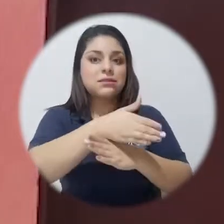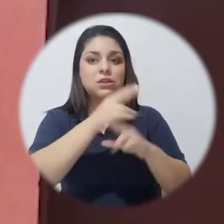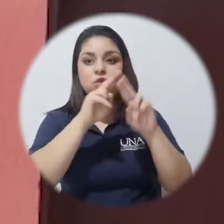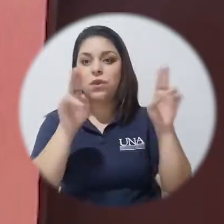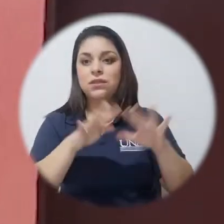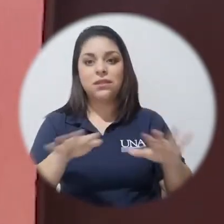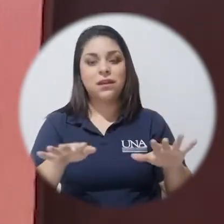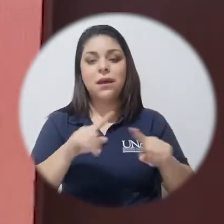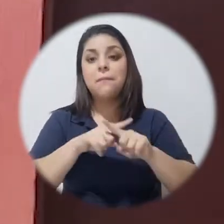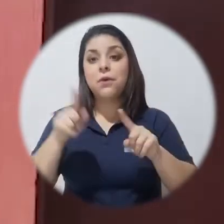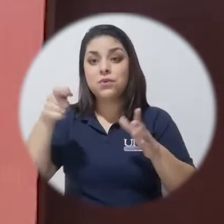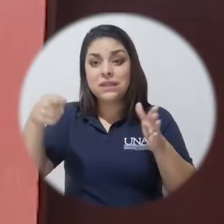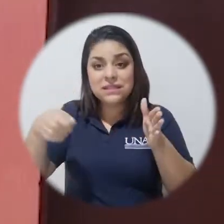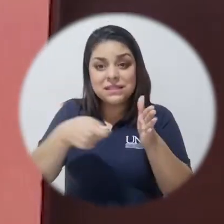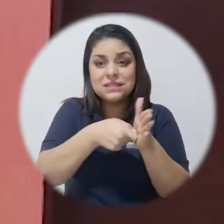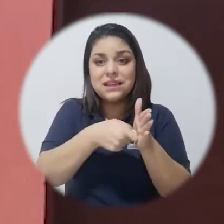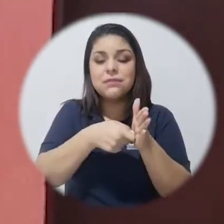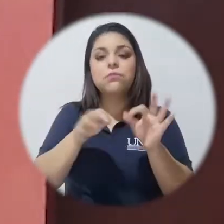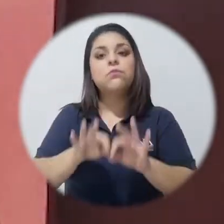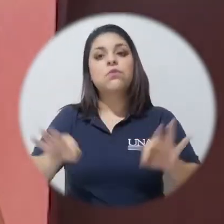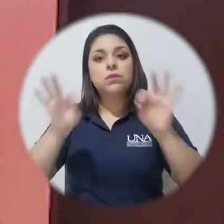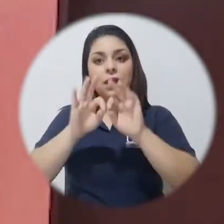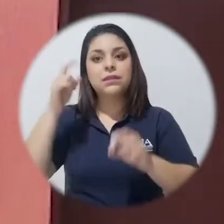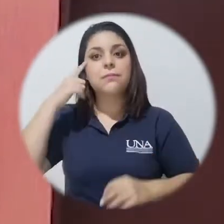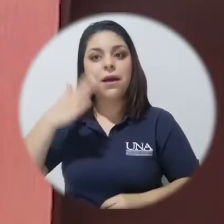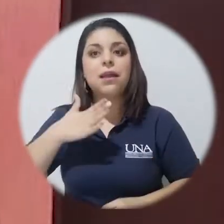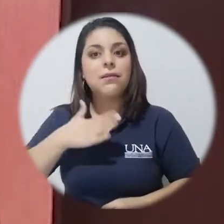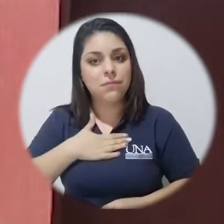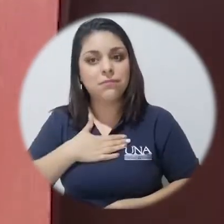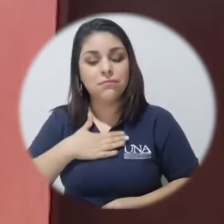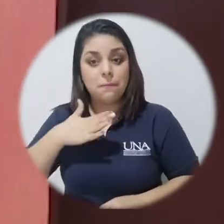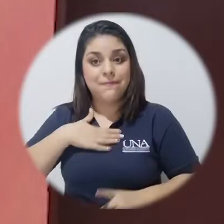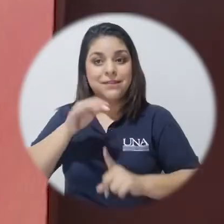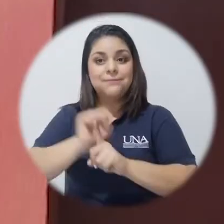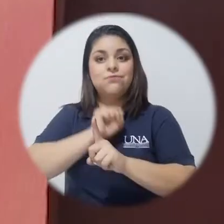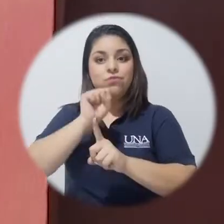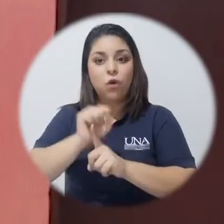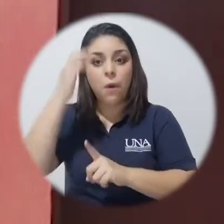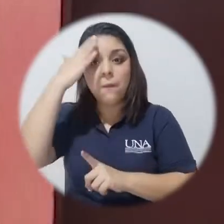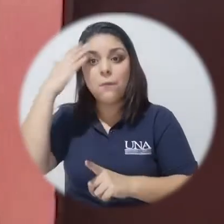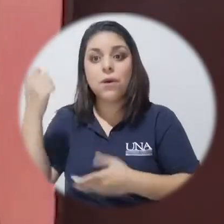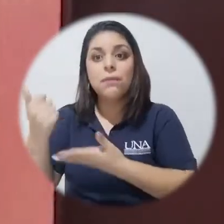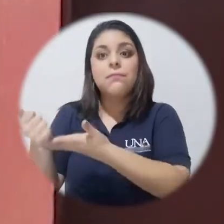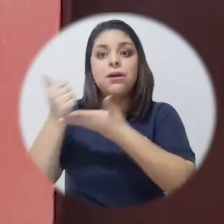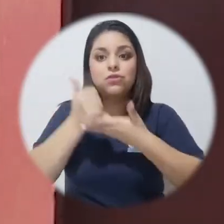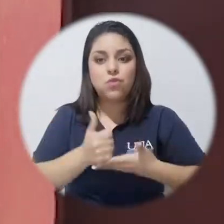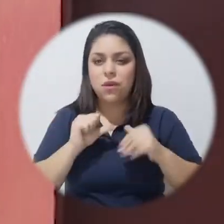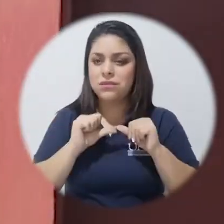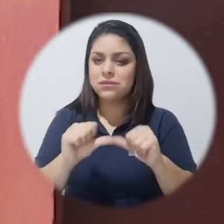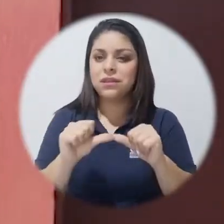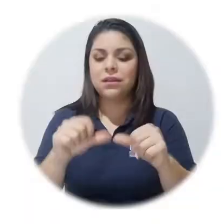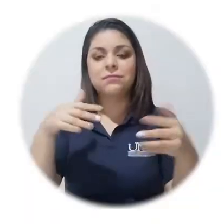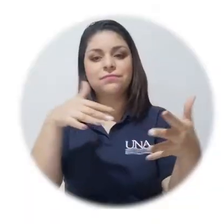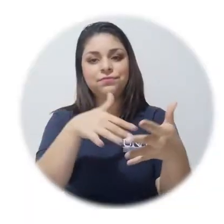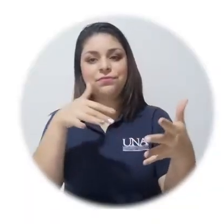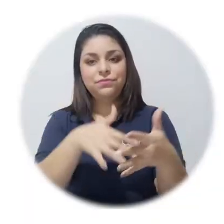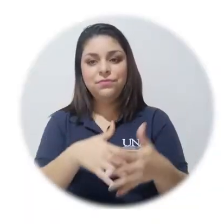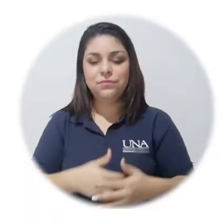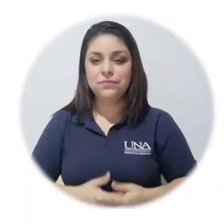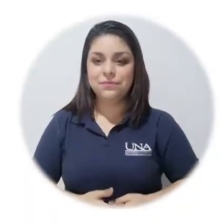entonces este chip es demasiado importante para mí, en mi caso, porque me va a facilitar poder seguir con mis estudios.